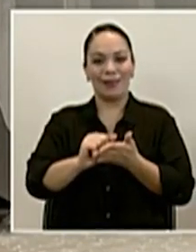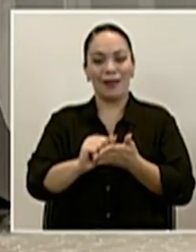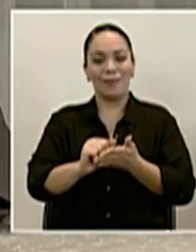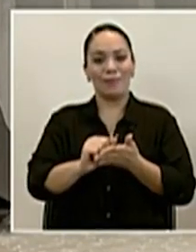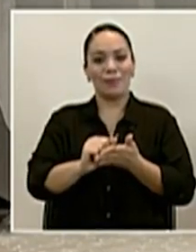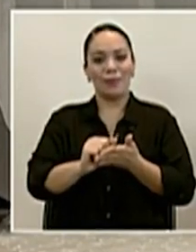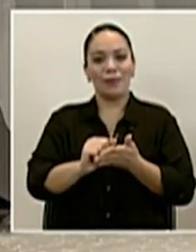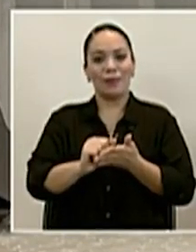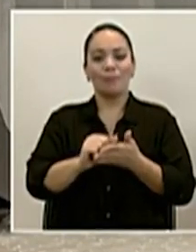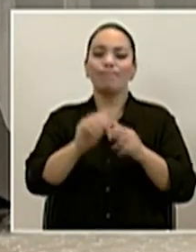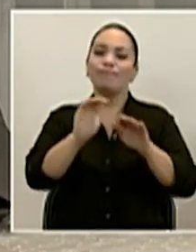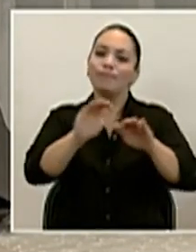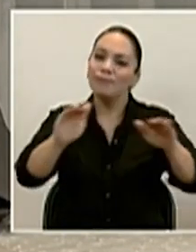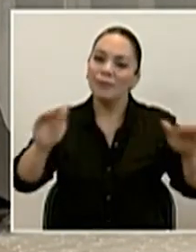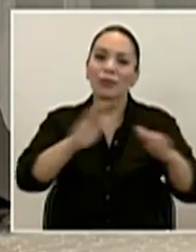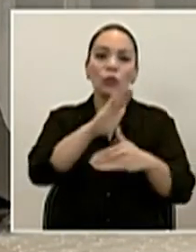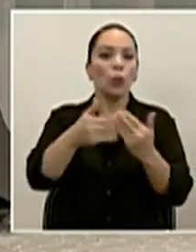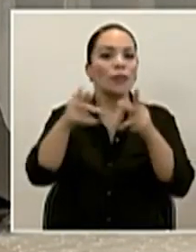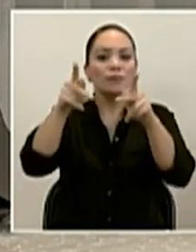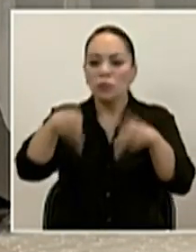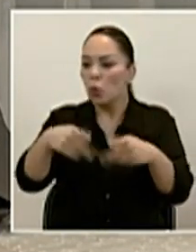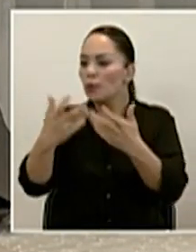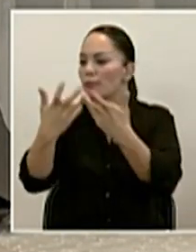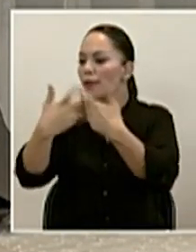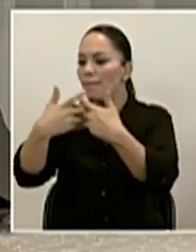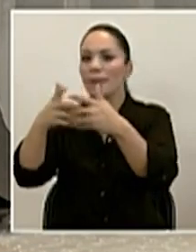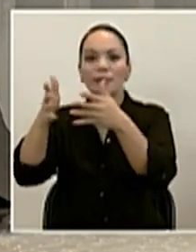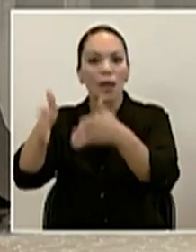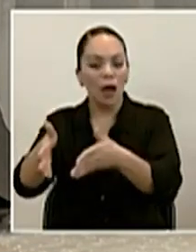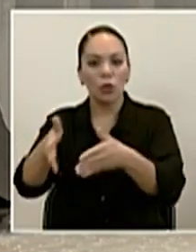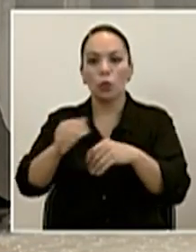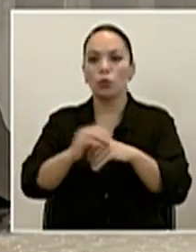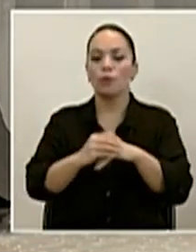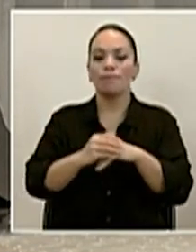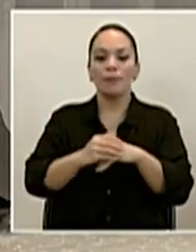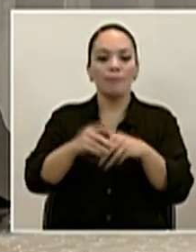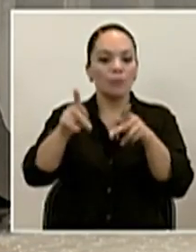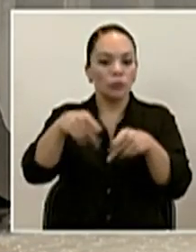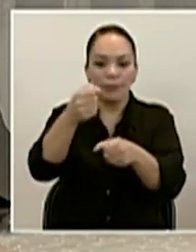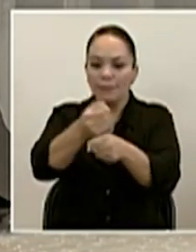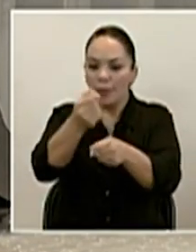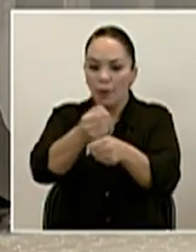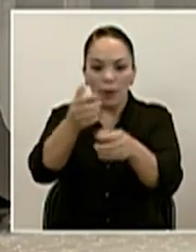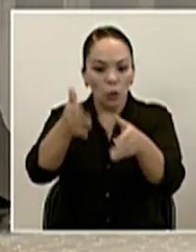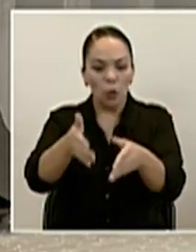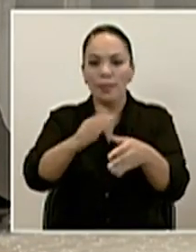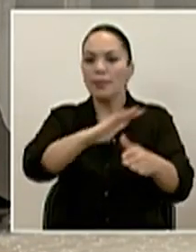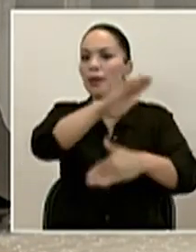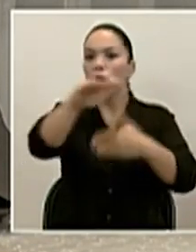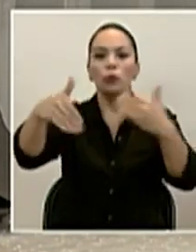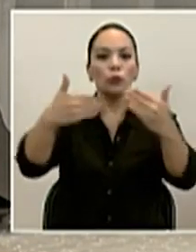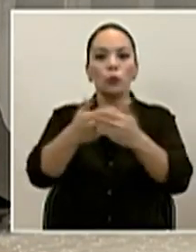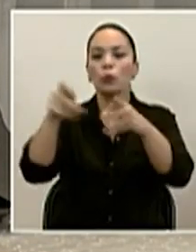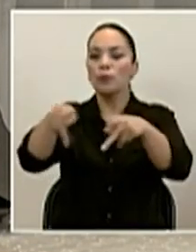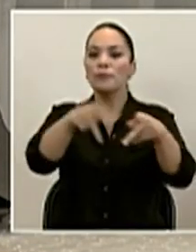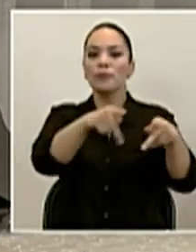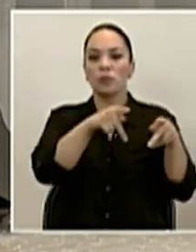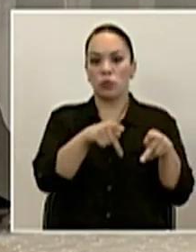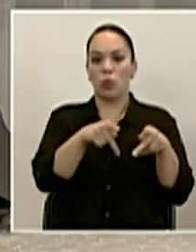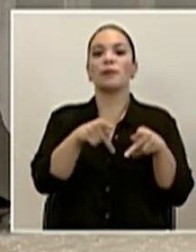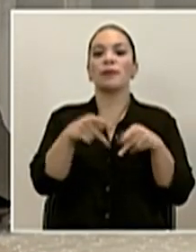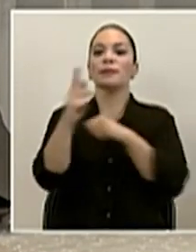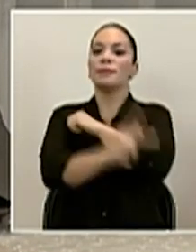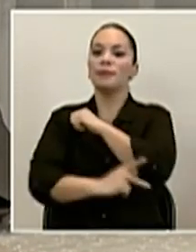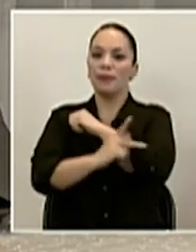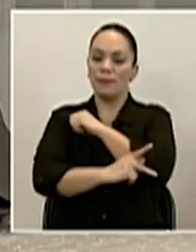es a todas las personas, empresarios, a las personas que trabajan, a todas las personas a través del